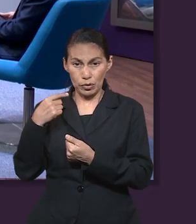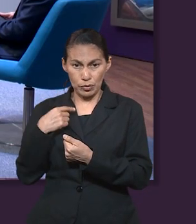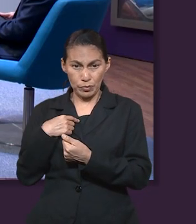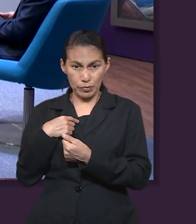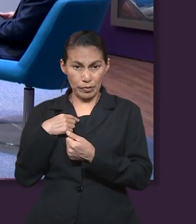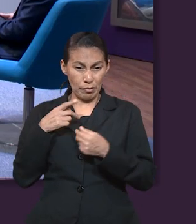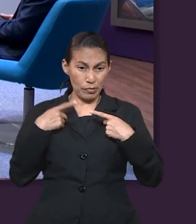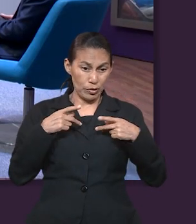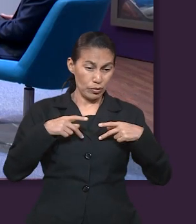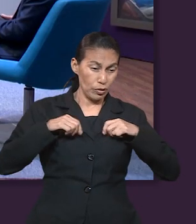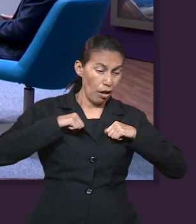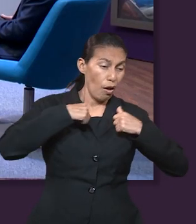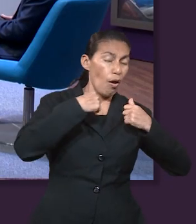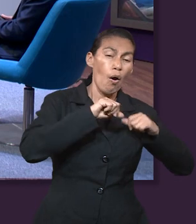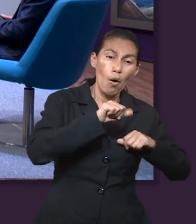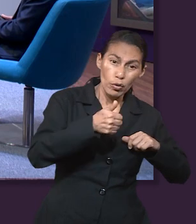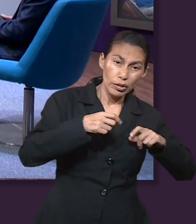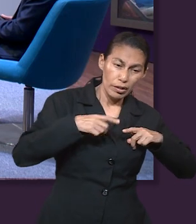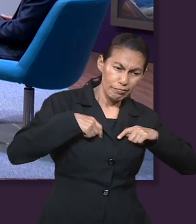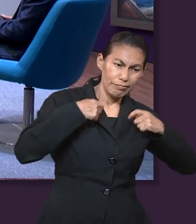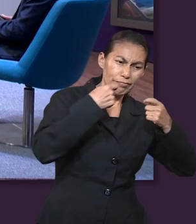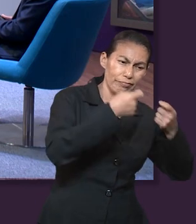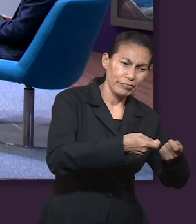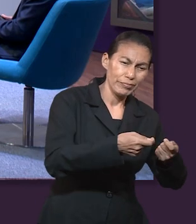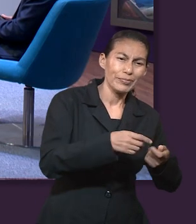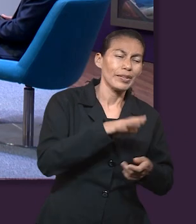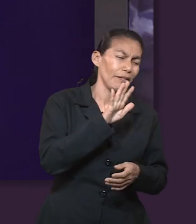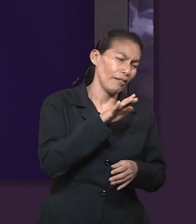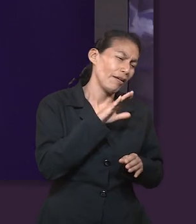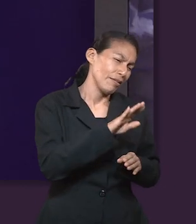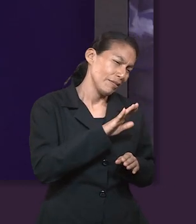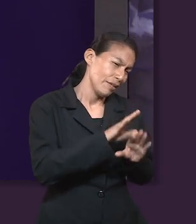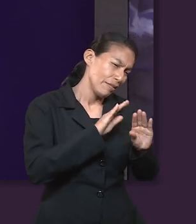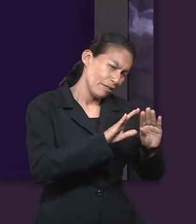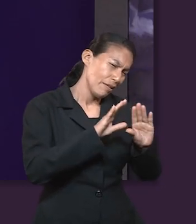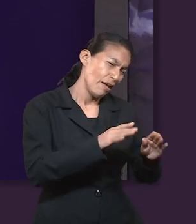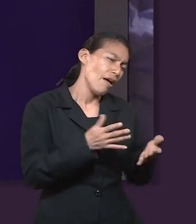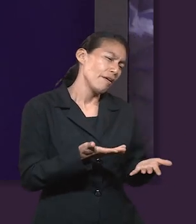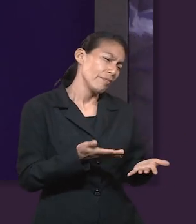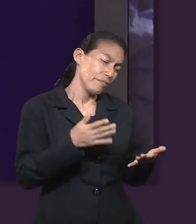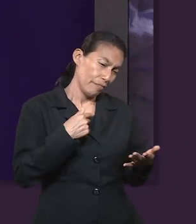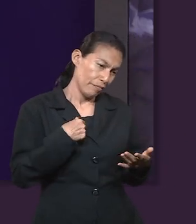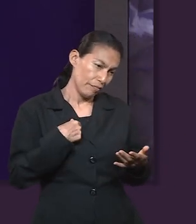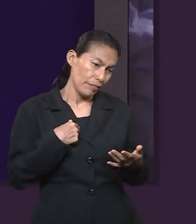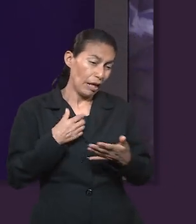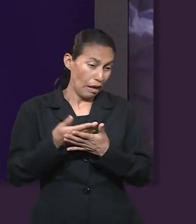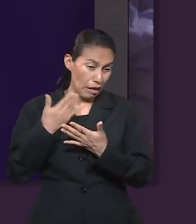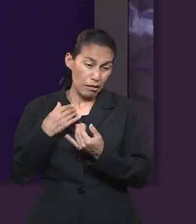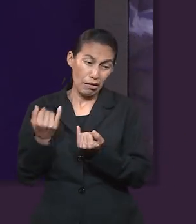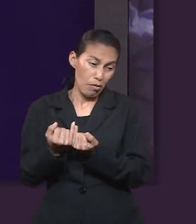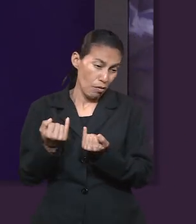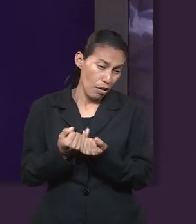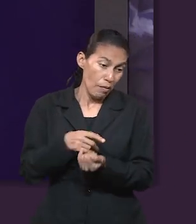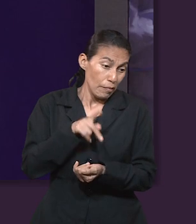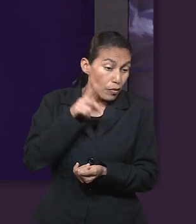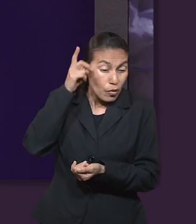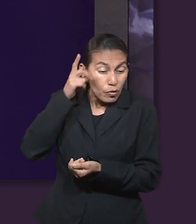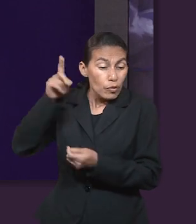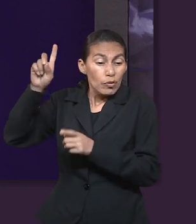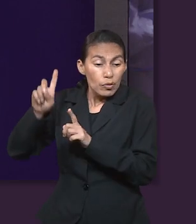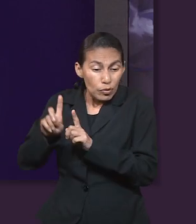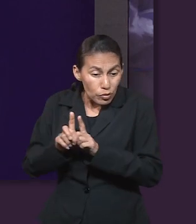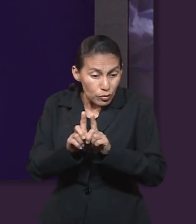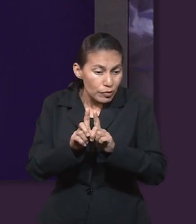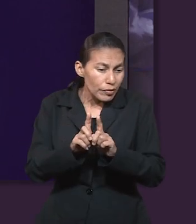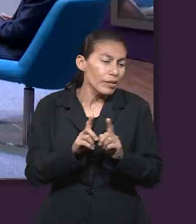creo que es una forma en la que nosotros podemos tener un ministerio, ¿no? Ayudar a que otras personas que a lo mejor no han experimentado esas cosas o